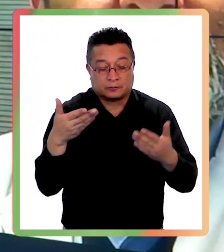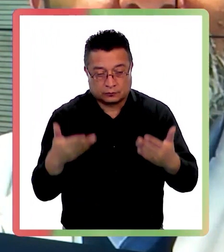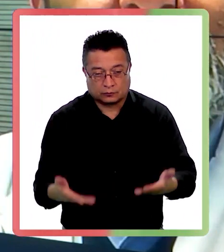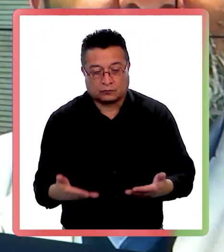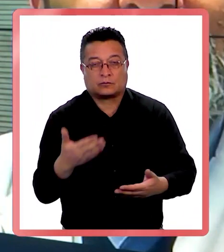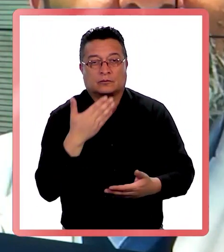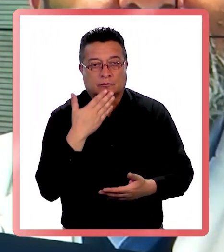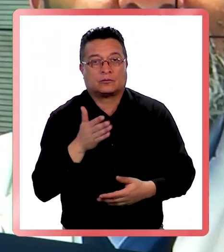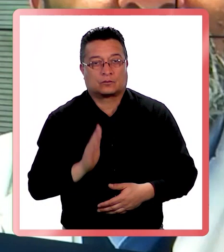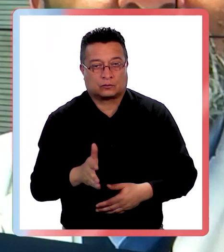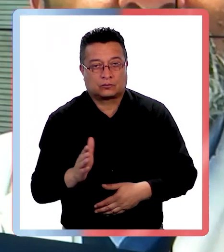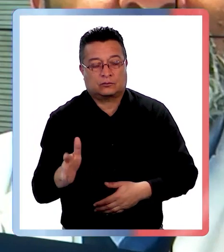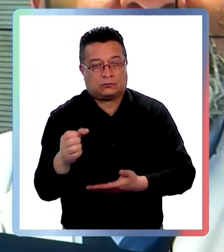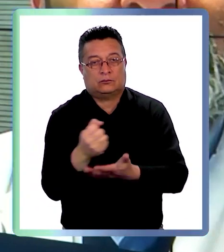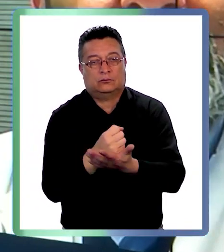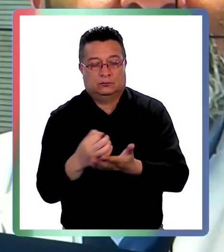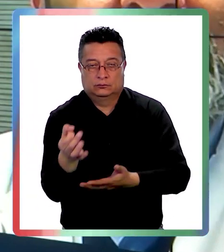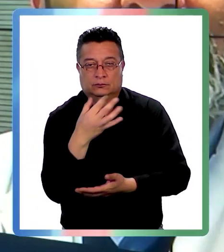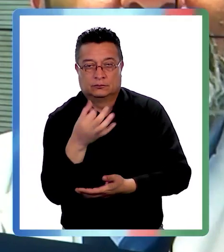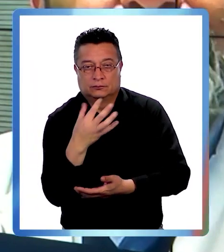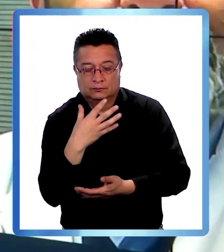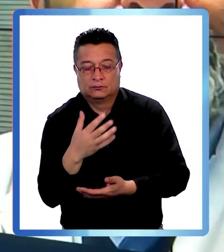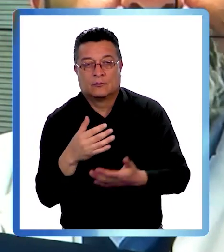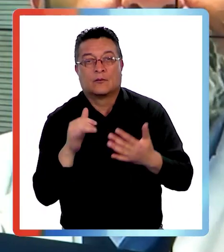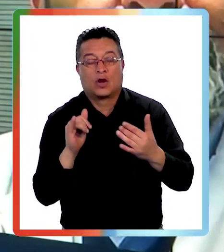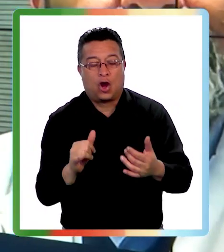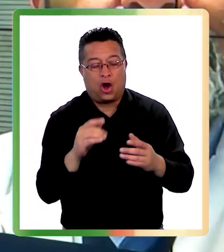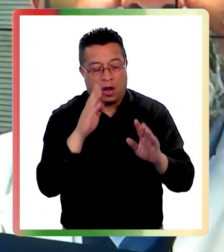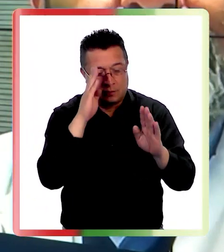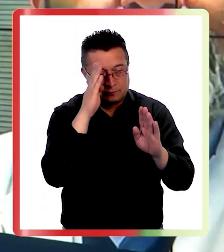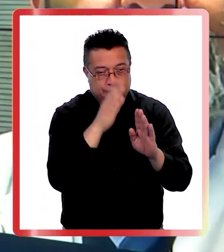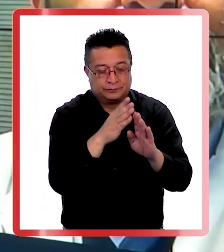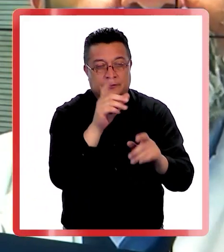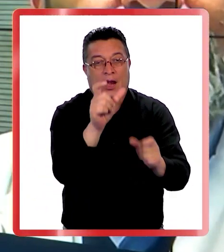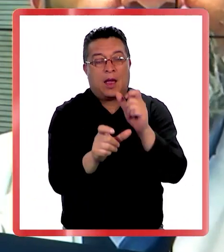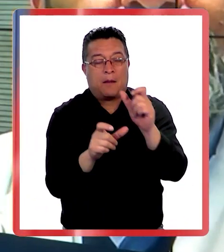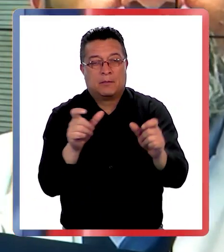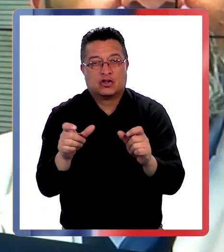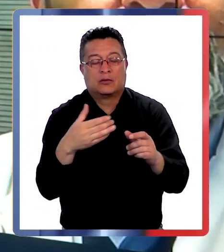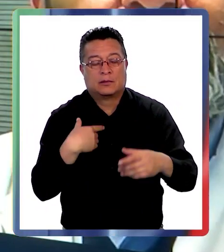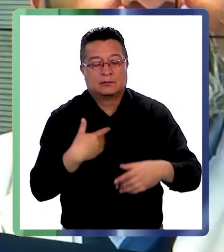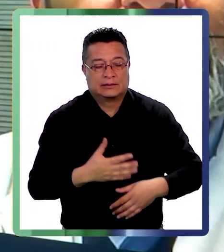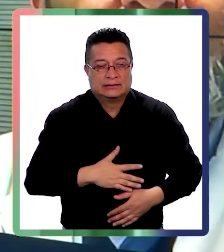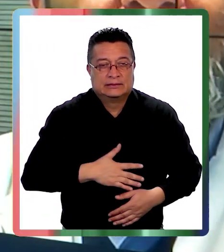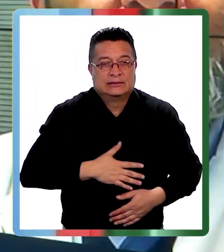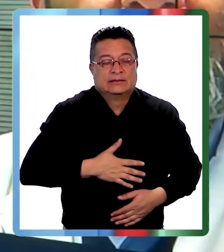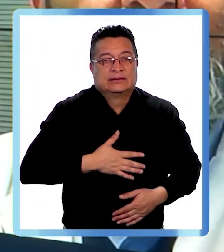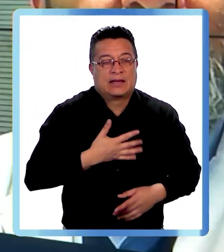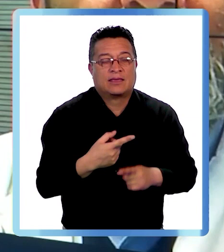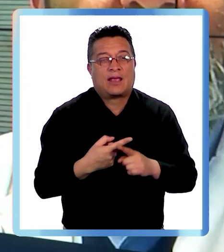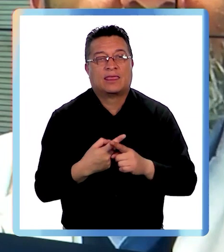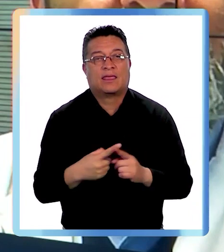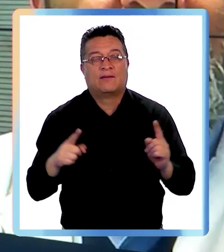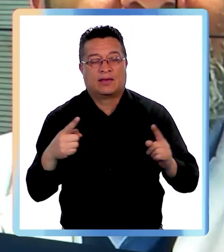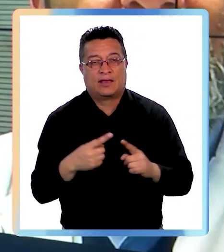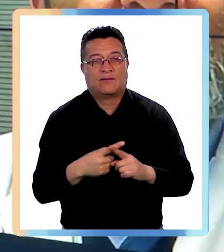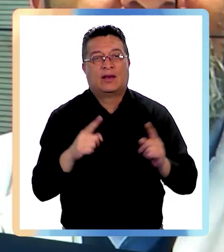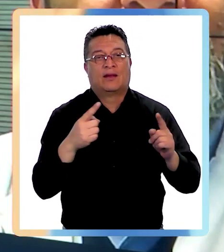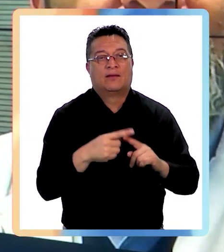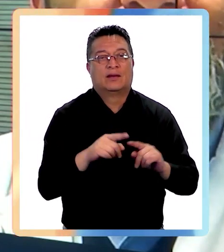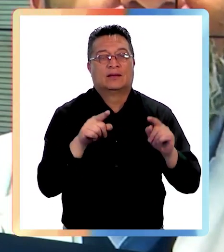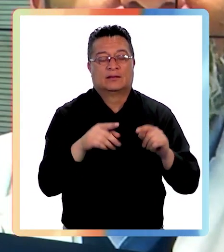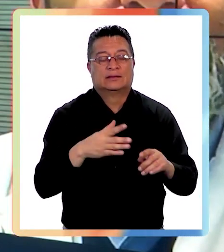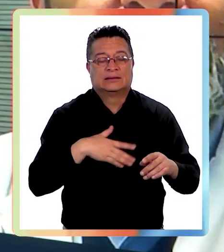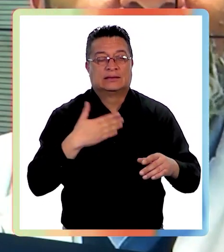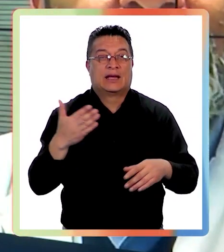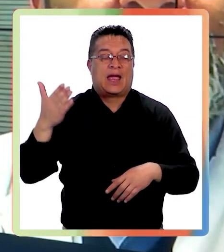también continúen con sus tratamientos o derechamente las personas que empiezan a sentirse distintas a lo que se